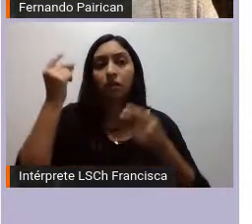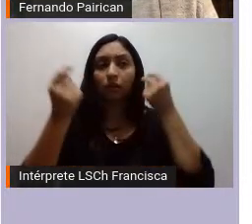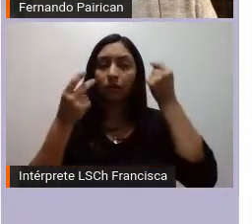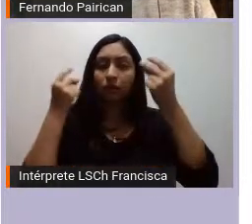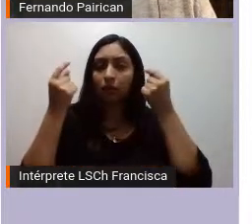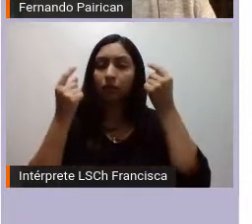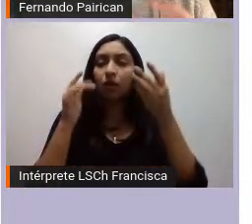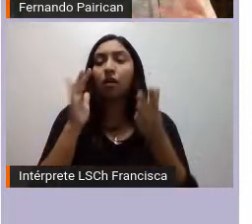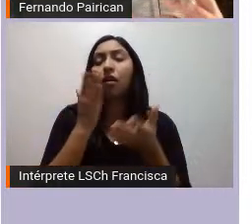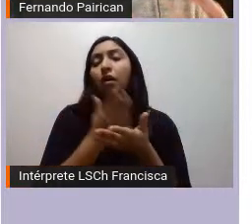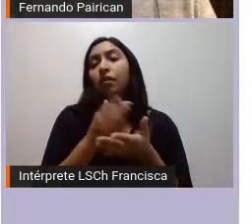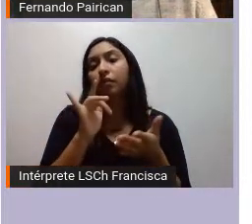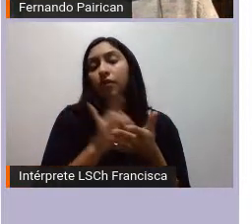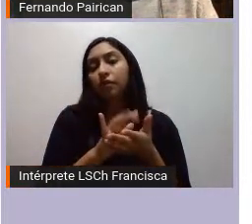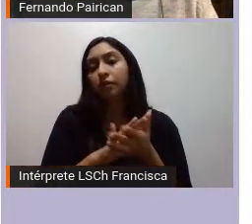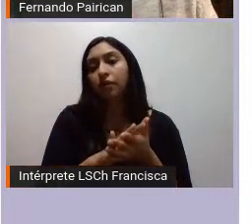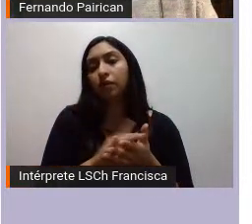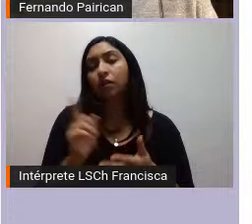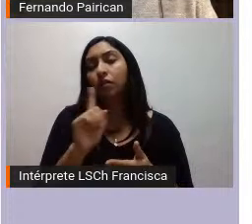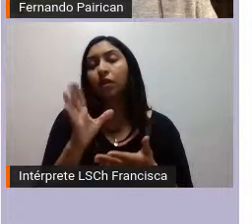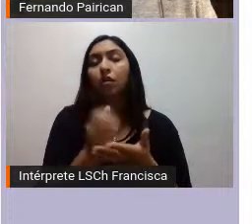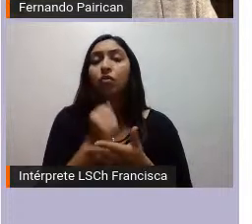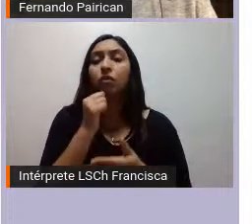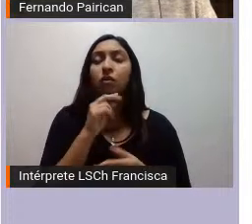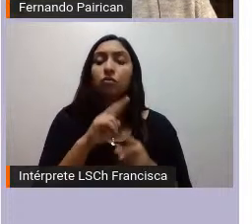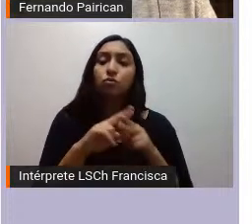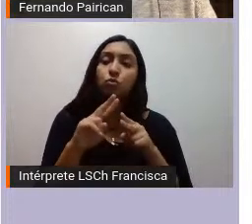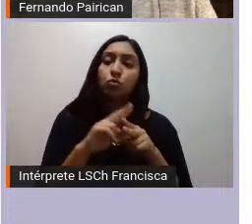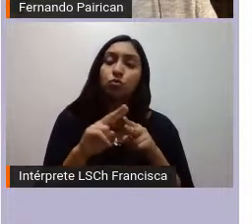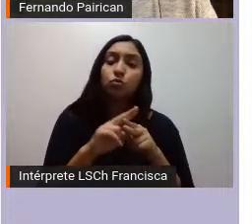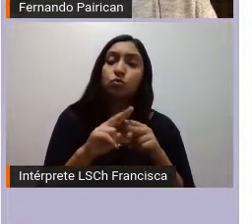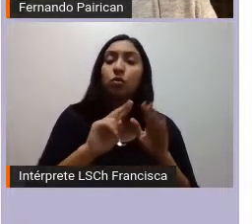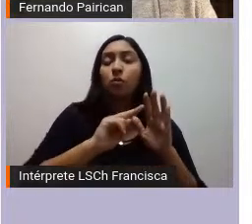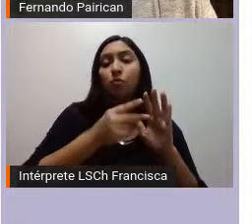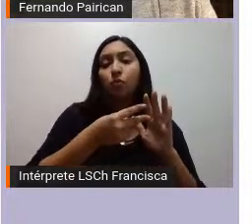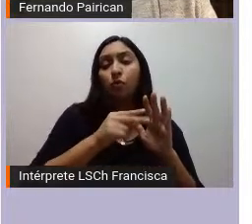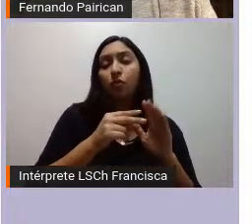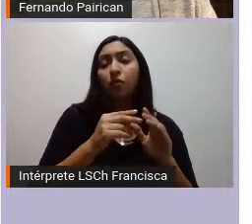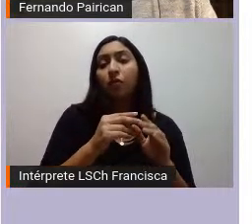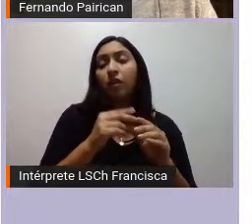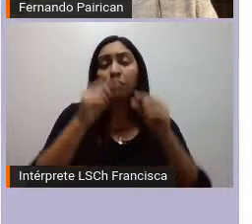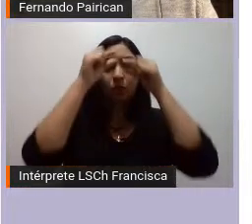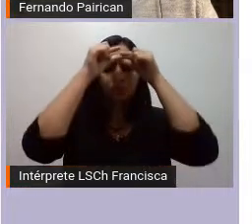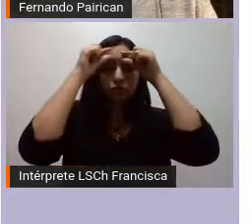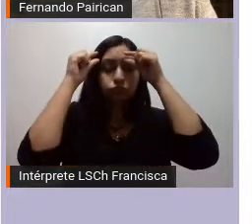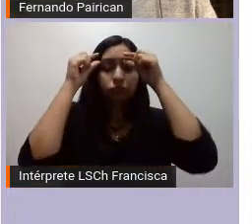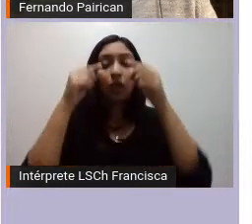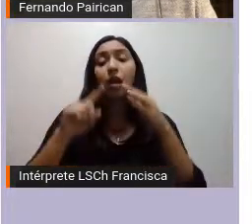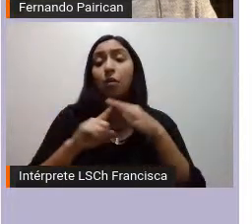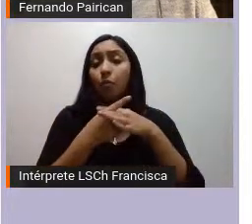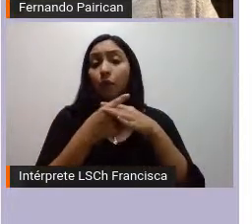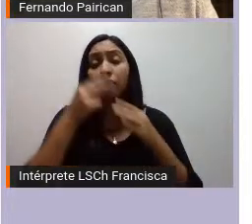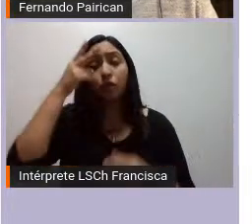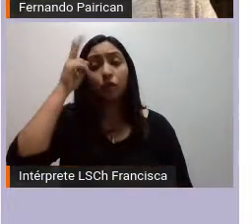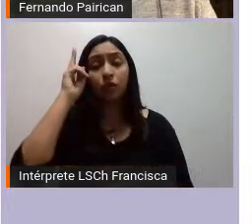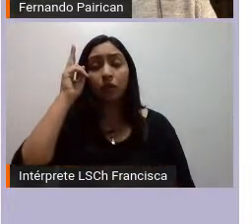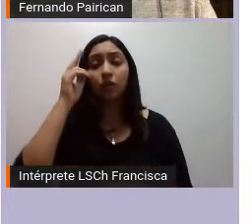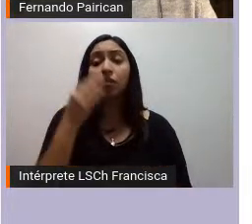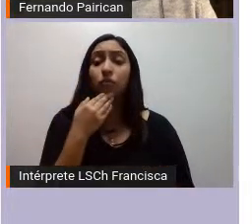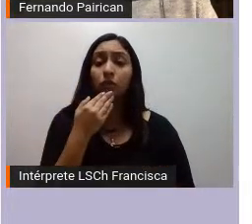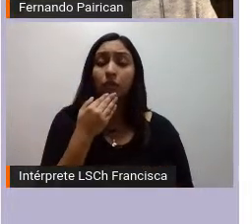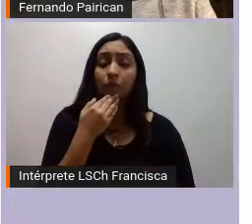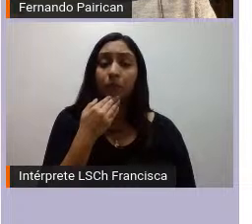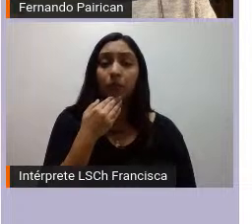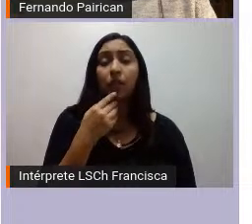porque no han logrado dar una solución a la problemática del pueblo de los pueblos originarios y ahí sí pienso que esta